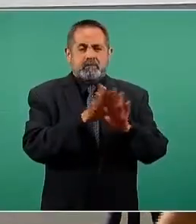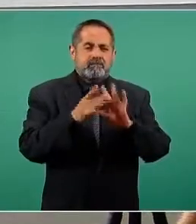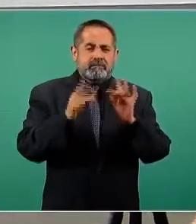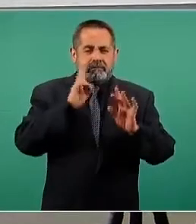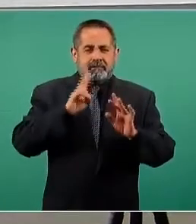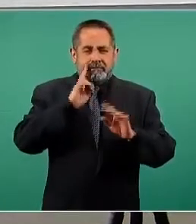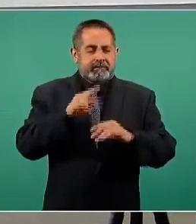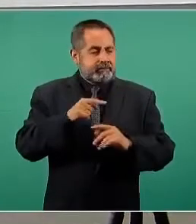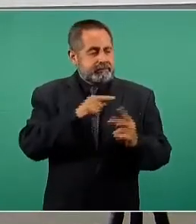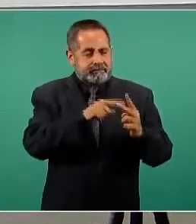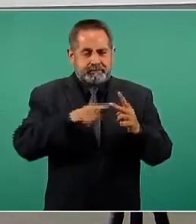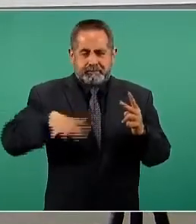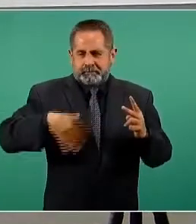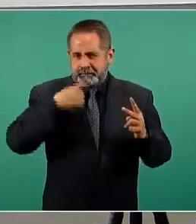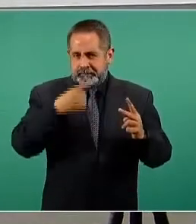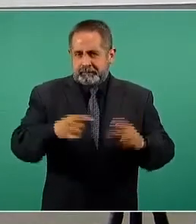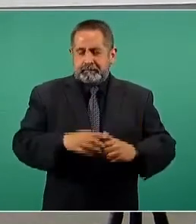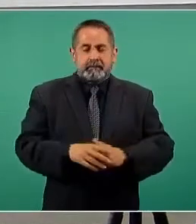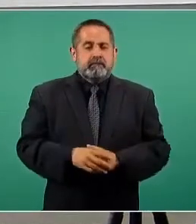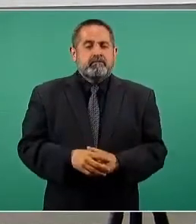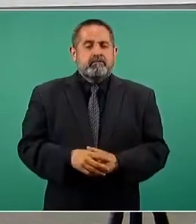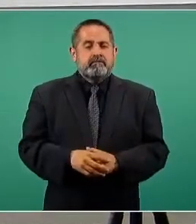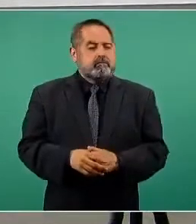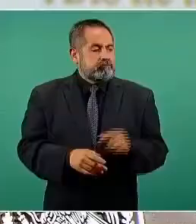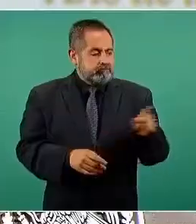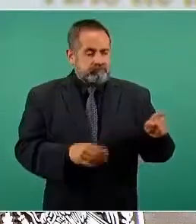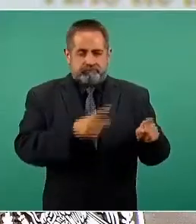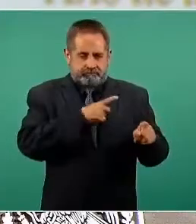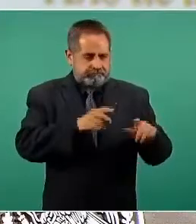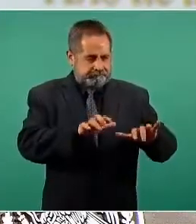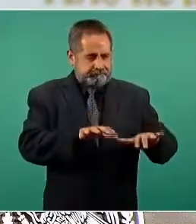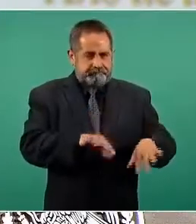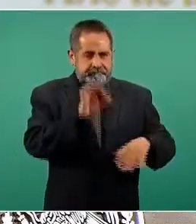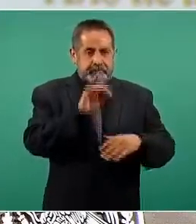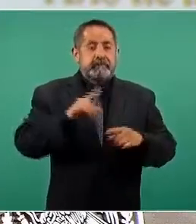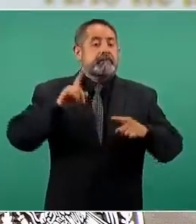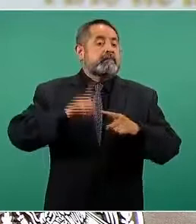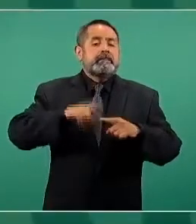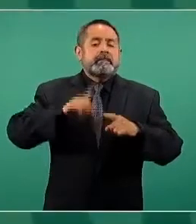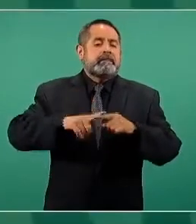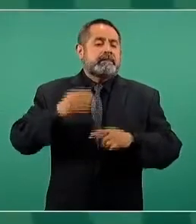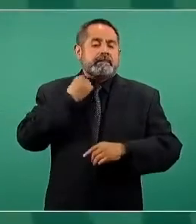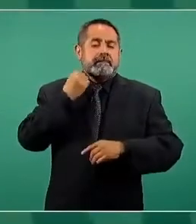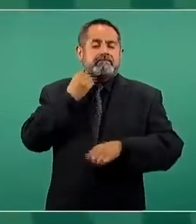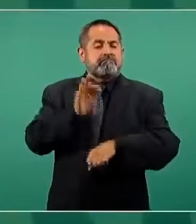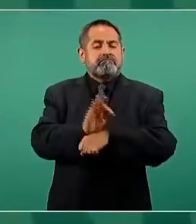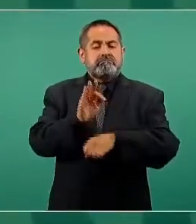de las que mencioné, pero ahí debe de estar. ¿Quién era el abogado?